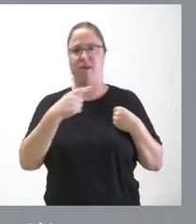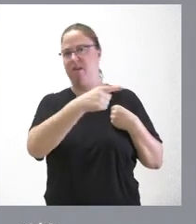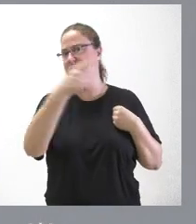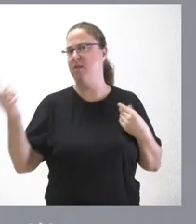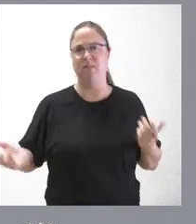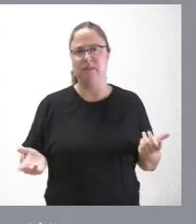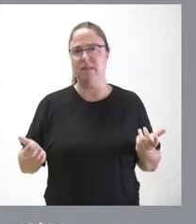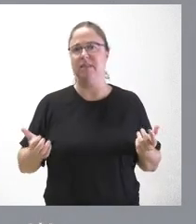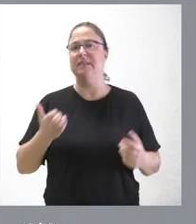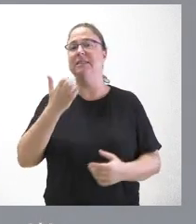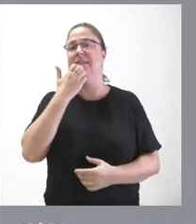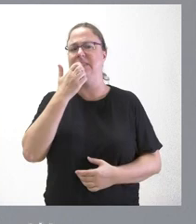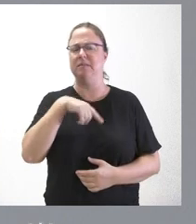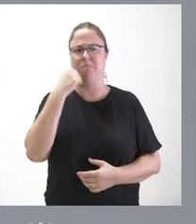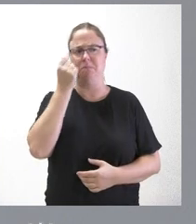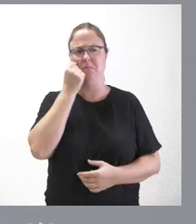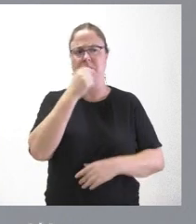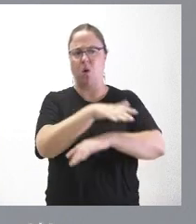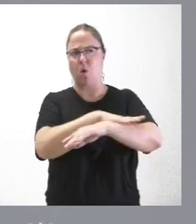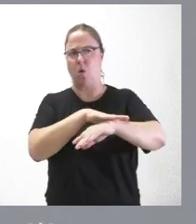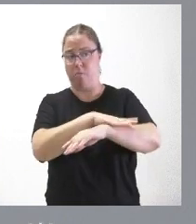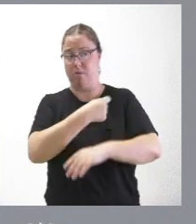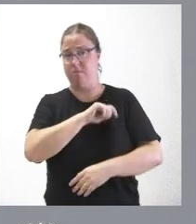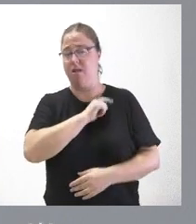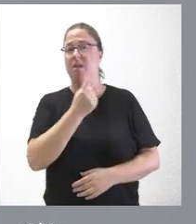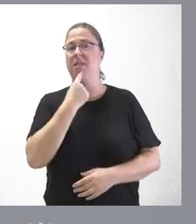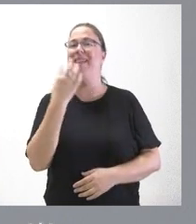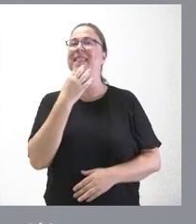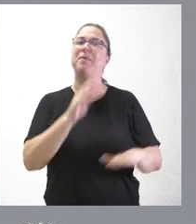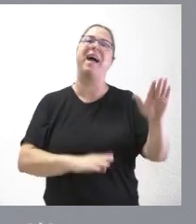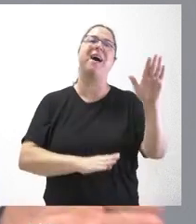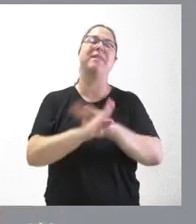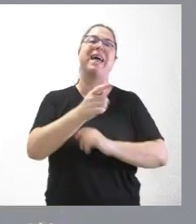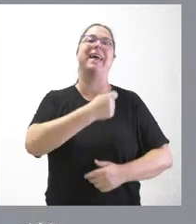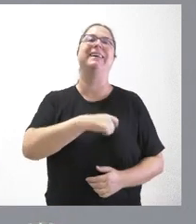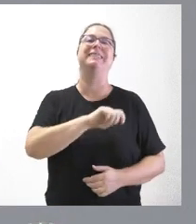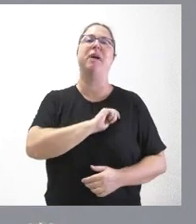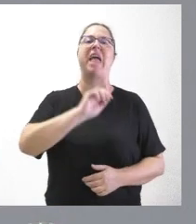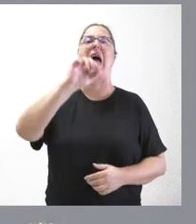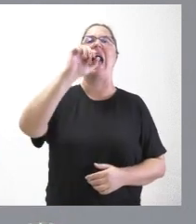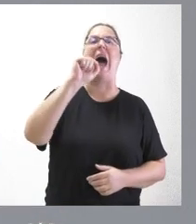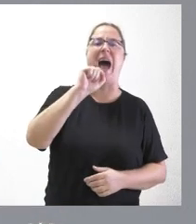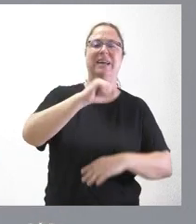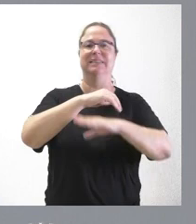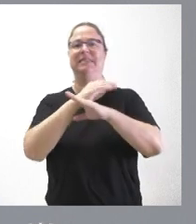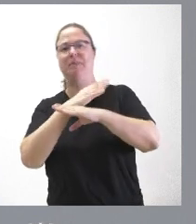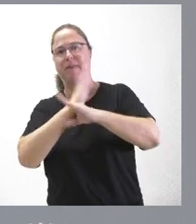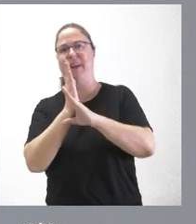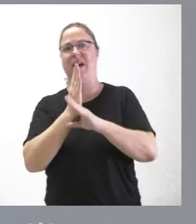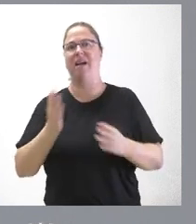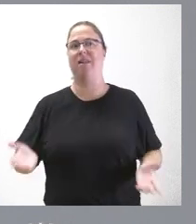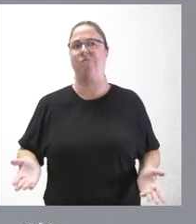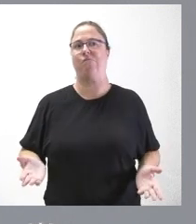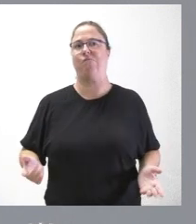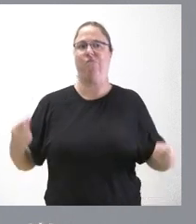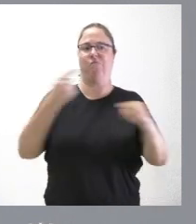cuando oigo a miembros del Gobierno de España decir que hay que avanzar hacia una España asimétrica, yo creo que es todo lo contrario.